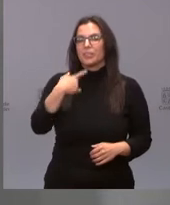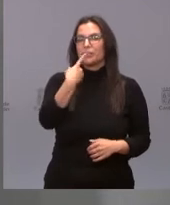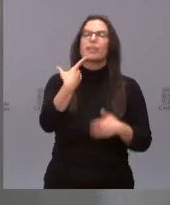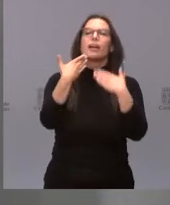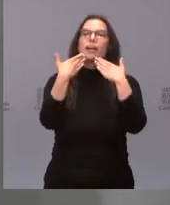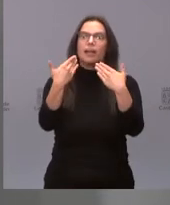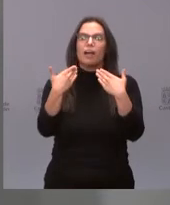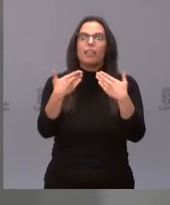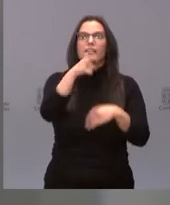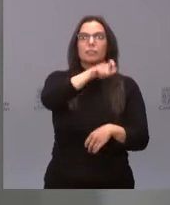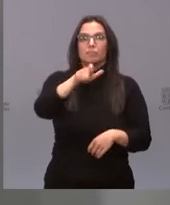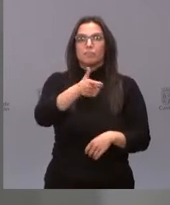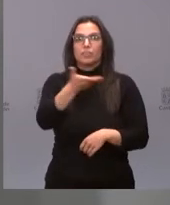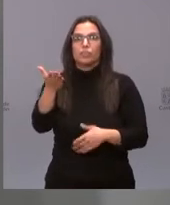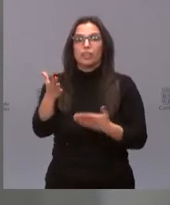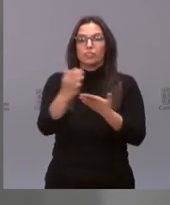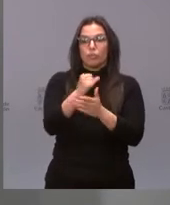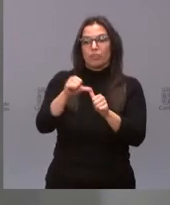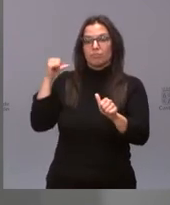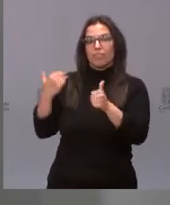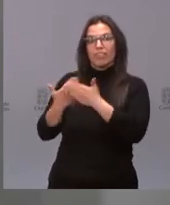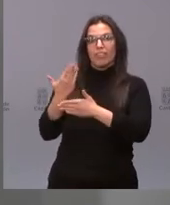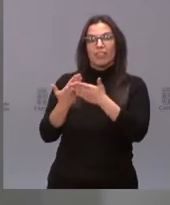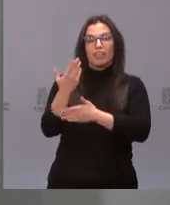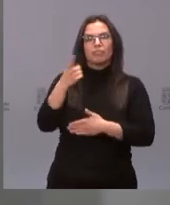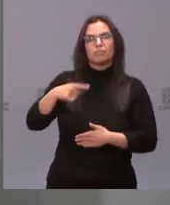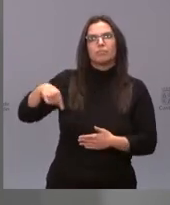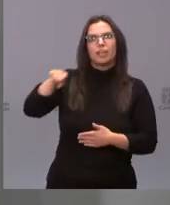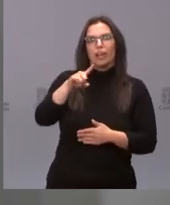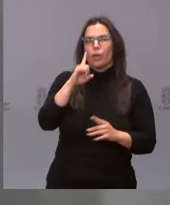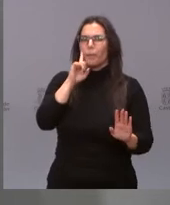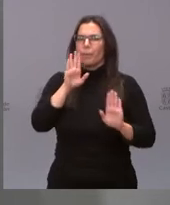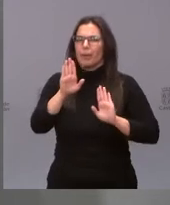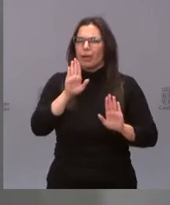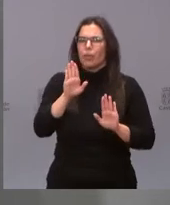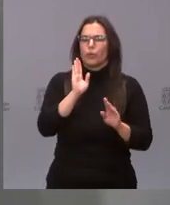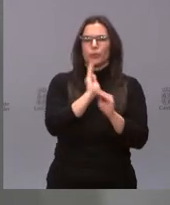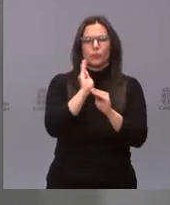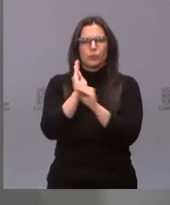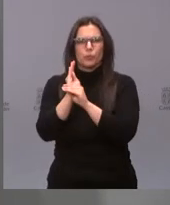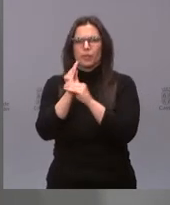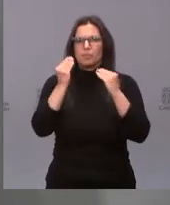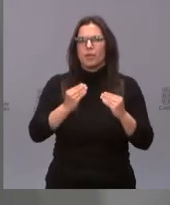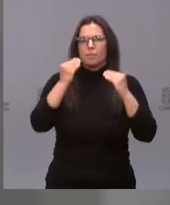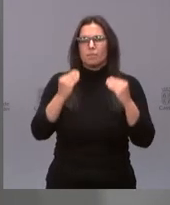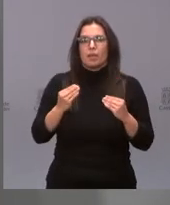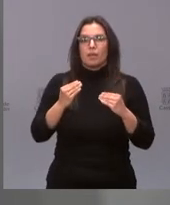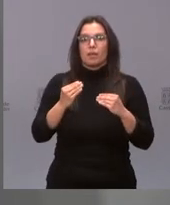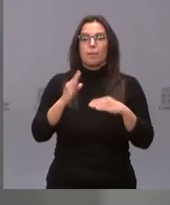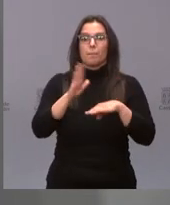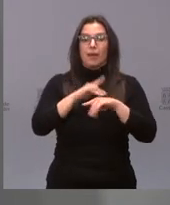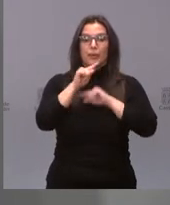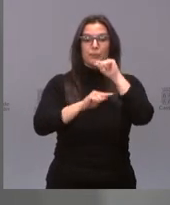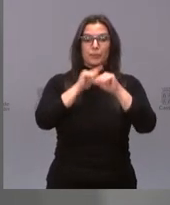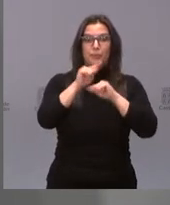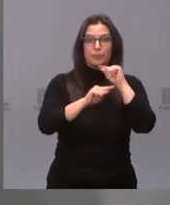a todos los ciudadanos que durante estos días han mantenido todas las precauciones y medidas de prevención para no sólo evitar nuevos contagios